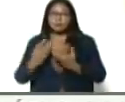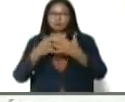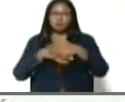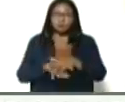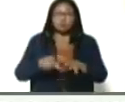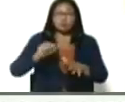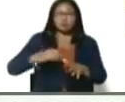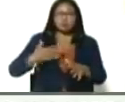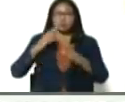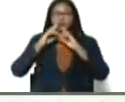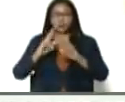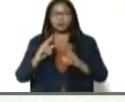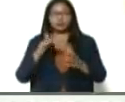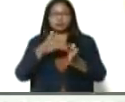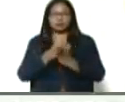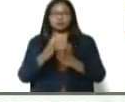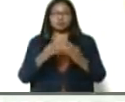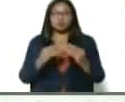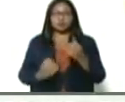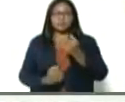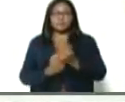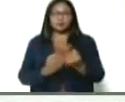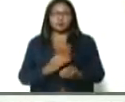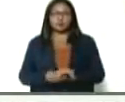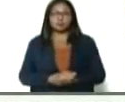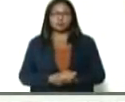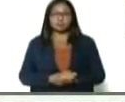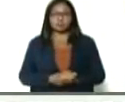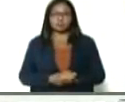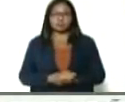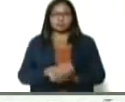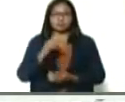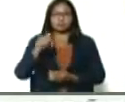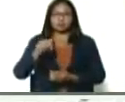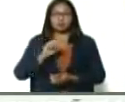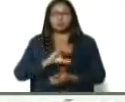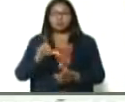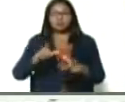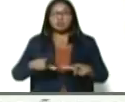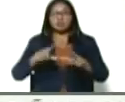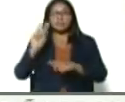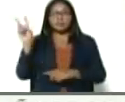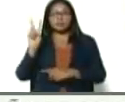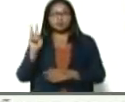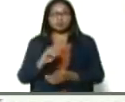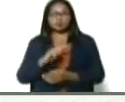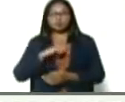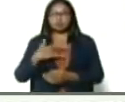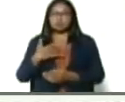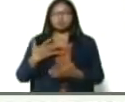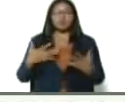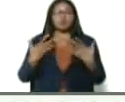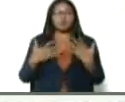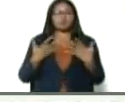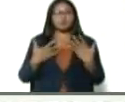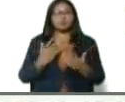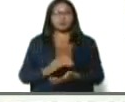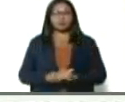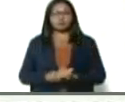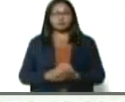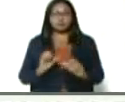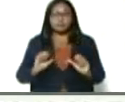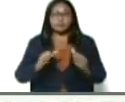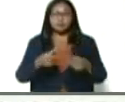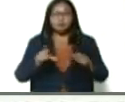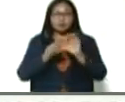darle, respuesta, y garantizar, la sustentabilidad, acá, en el campo venezolano, así que, nos sentimos bien contentos, con este arranque de